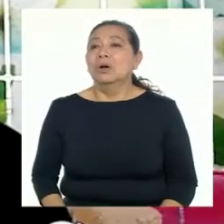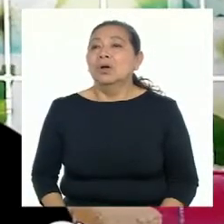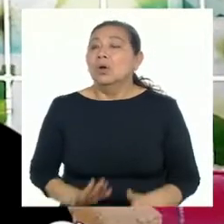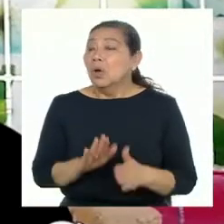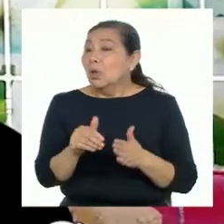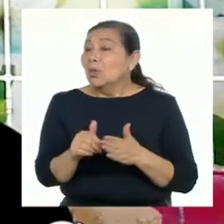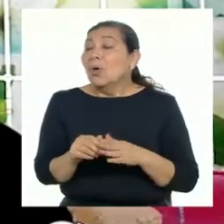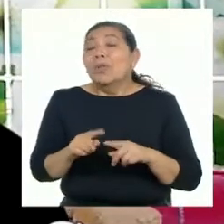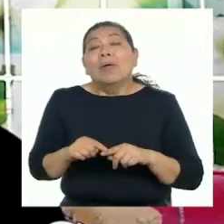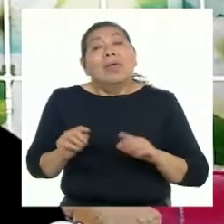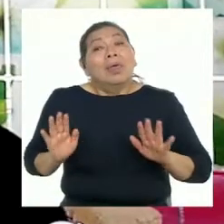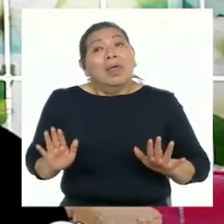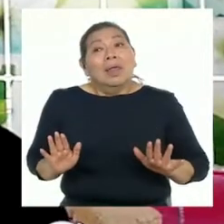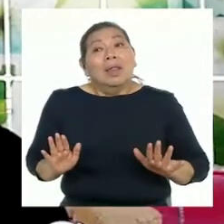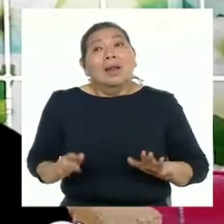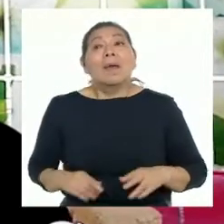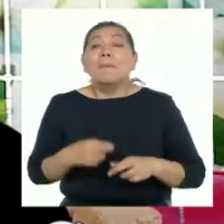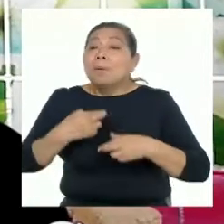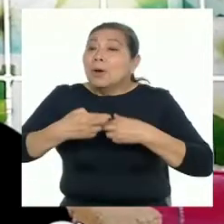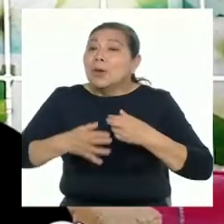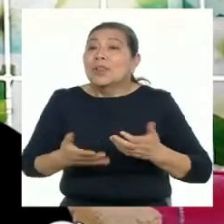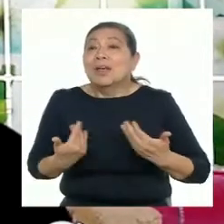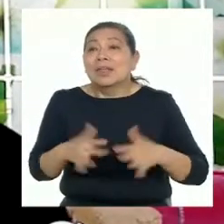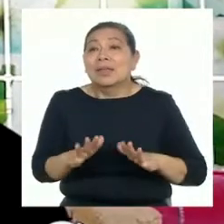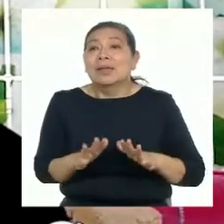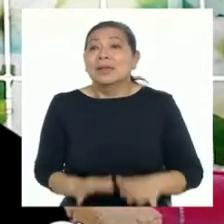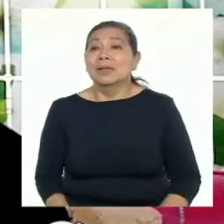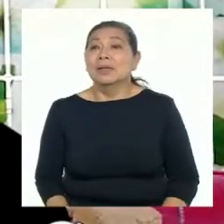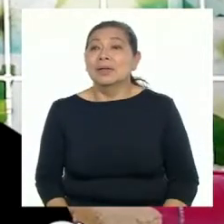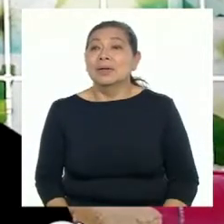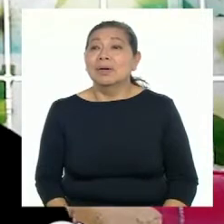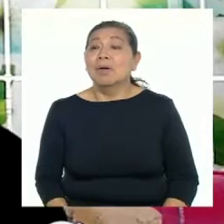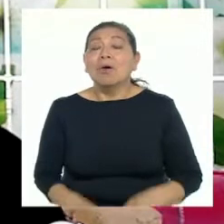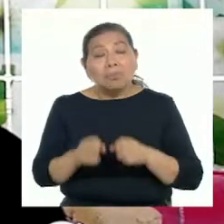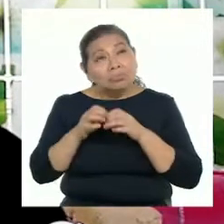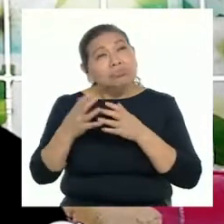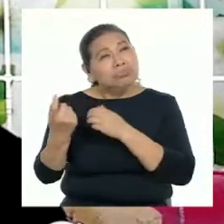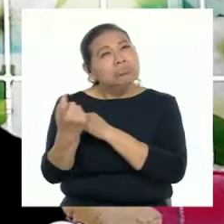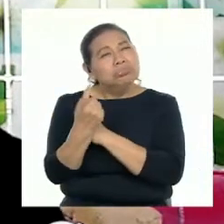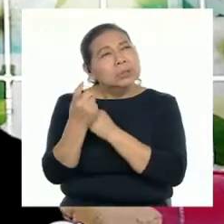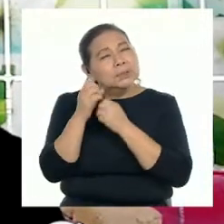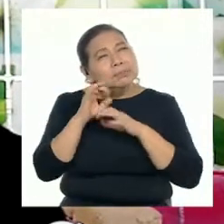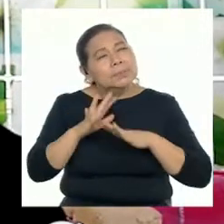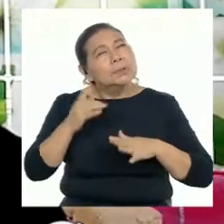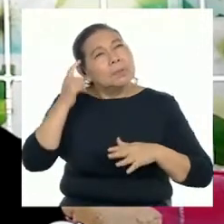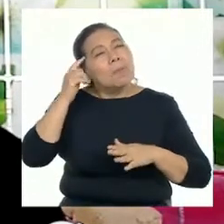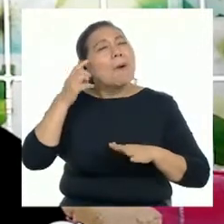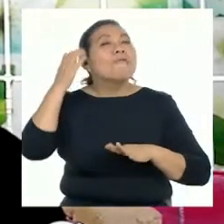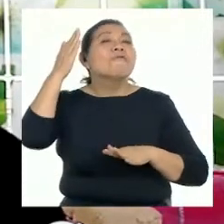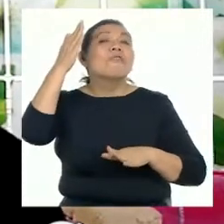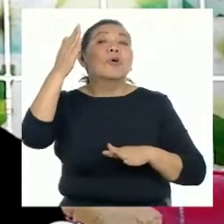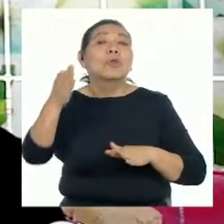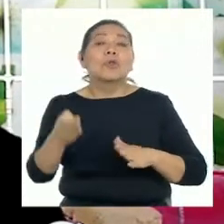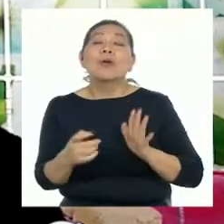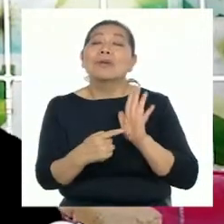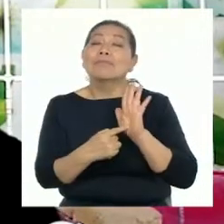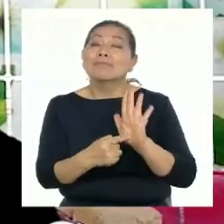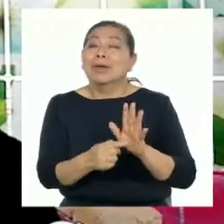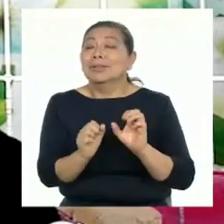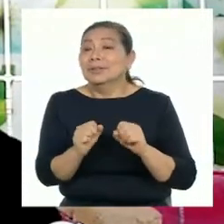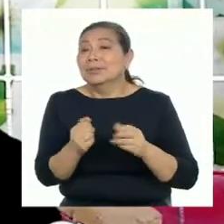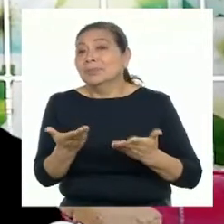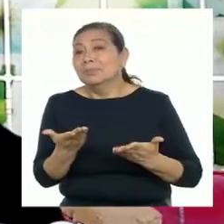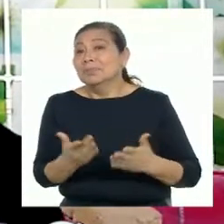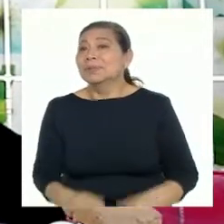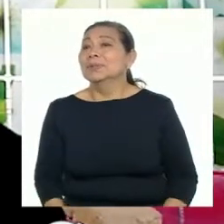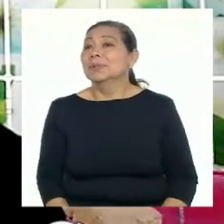que todo depende de que si hacemos algo productivo, ya que eso influye mucho en nuestra carrera profesional y ahí podemos demostrar si alguna actividad